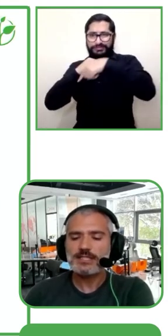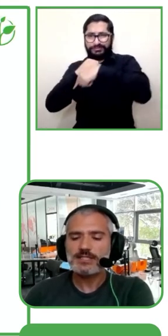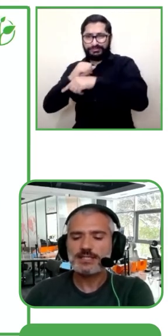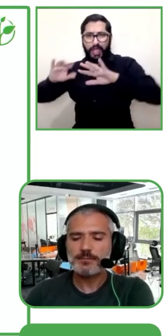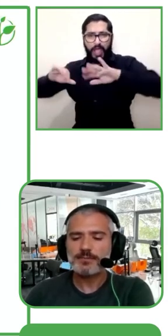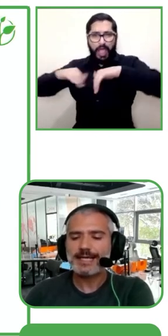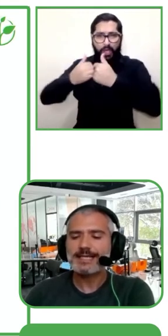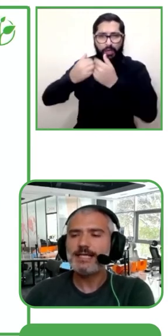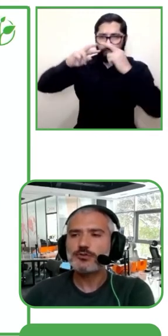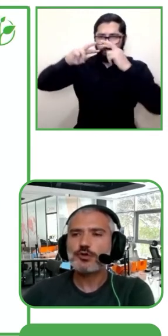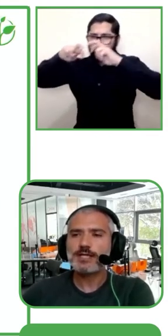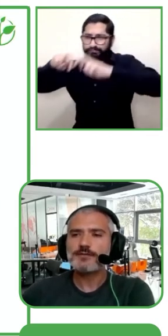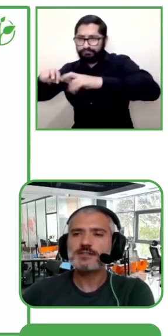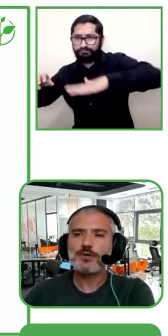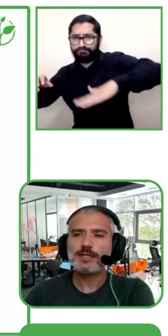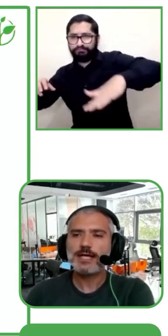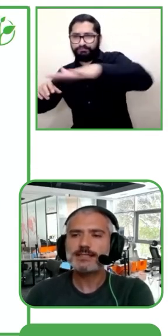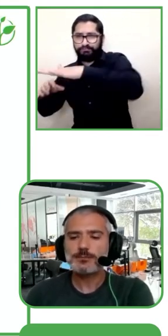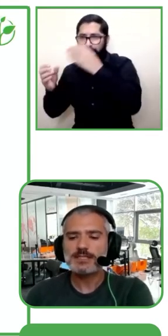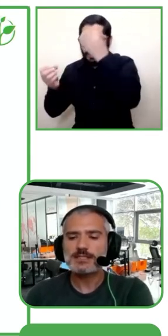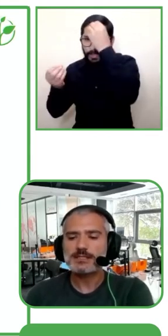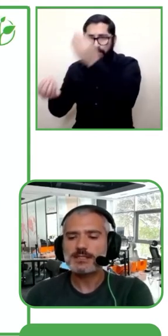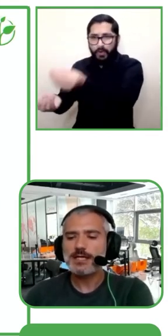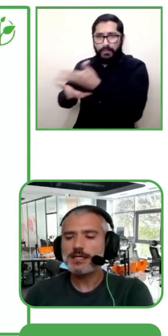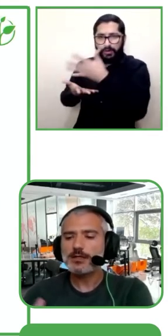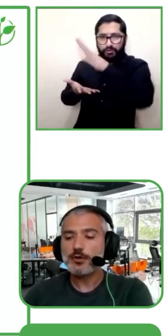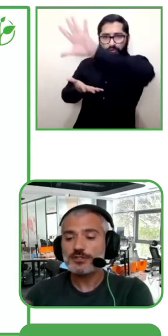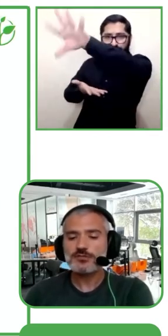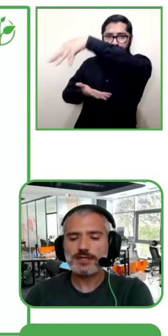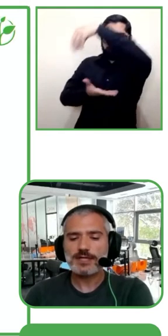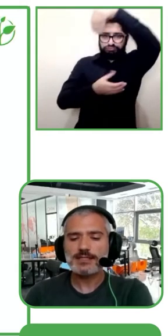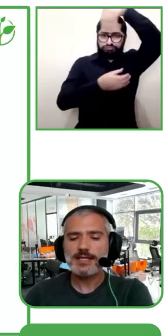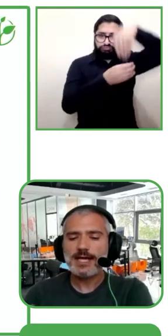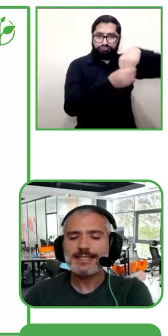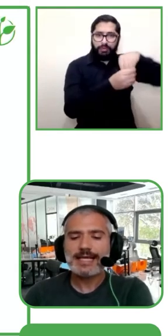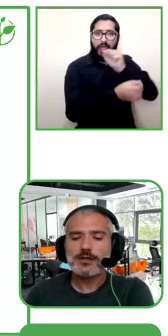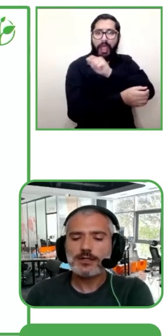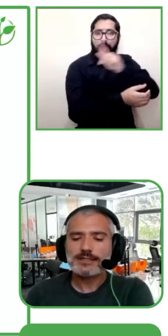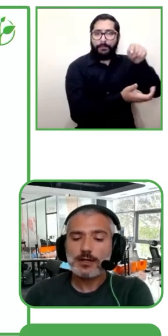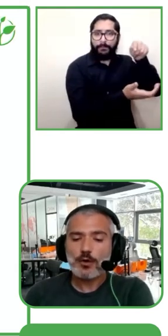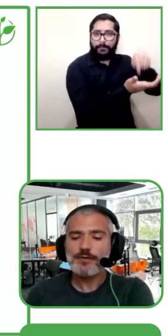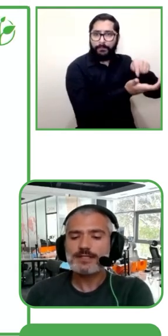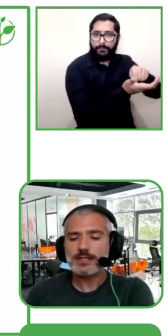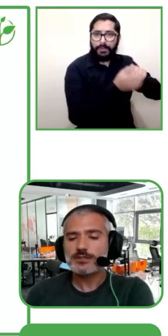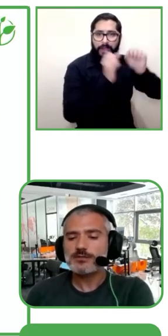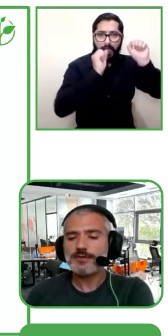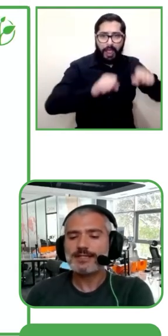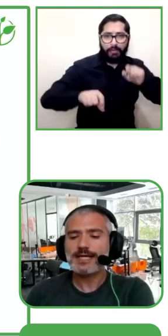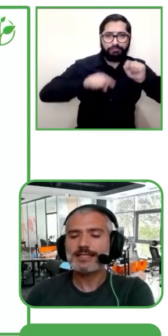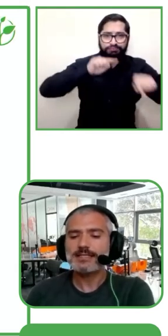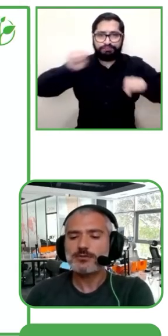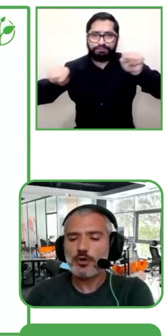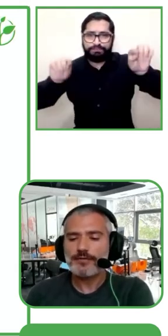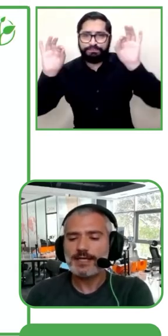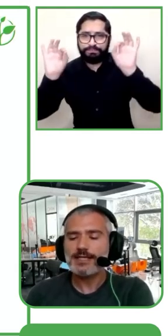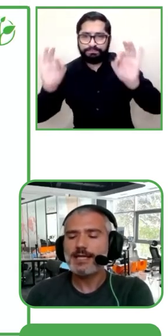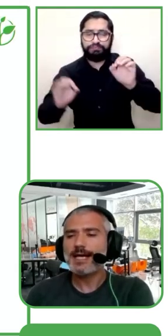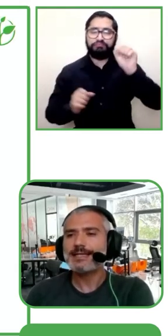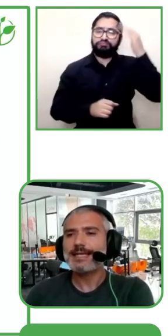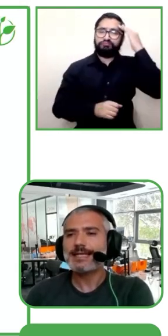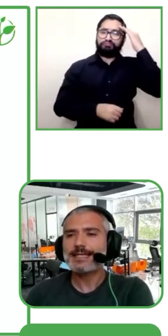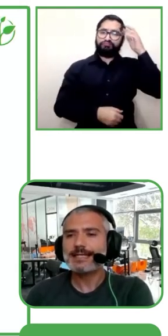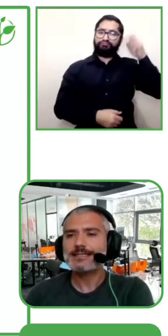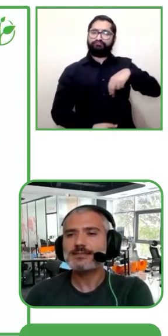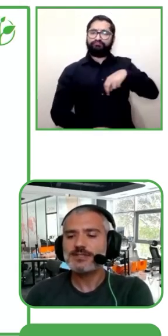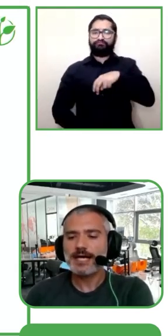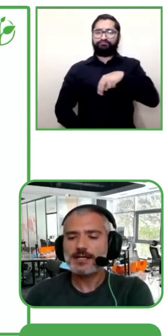y durante los próximos pasos siguen dando instrucciones de